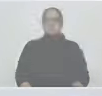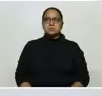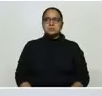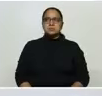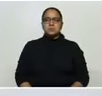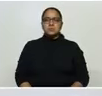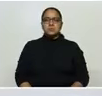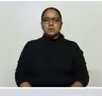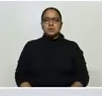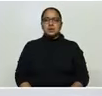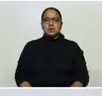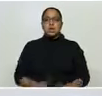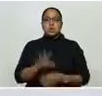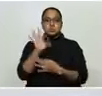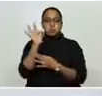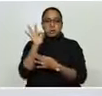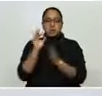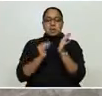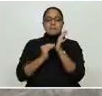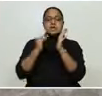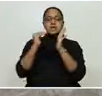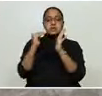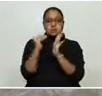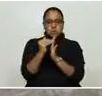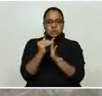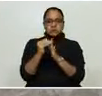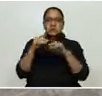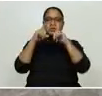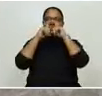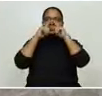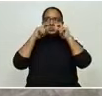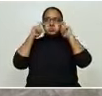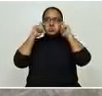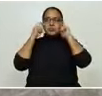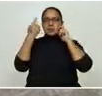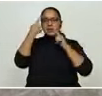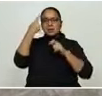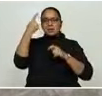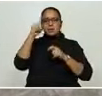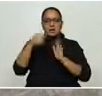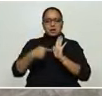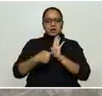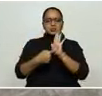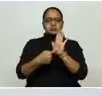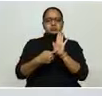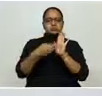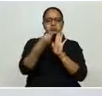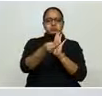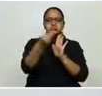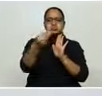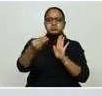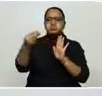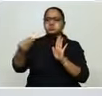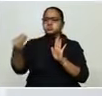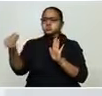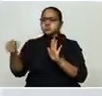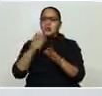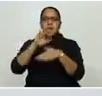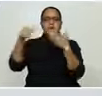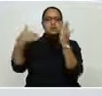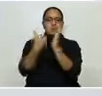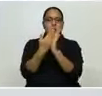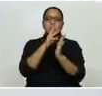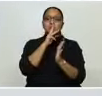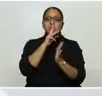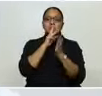Entonces, los 9 millones de mascarillas son para que hagamos un operativo que se lo entreguemos a todos los